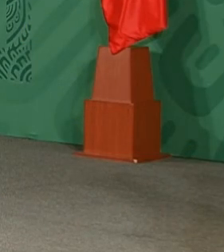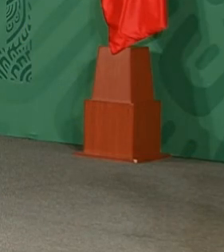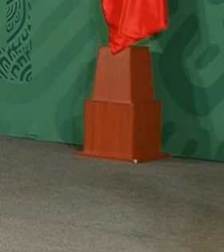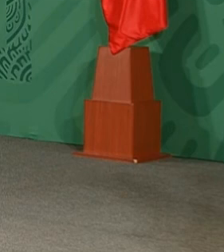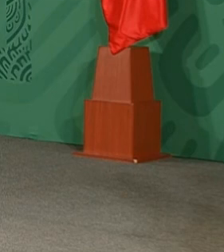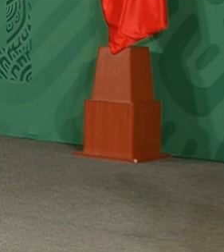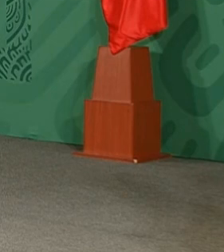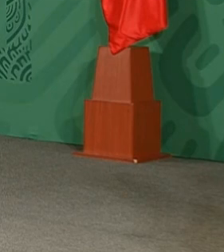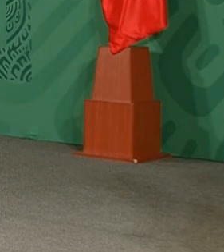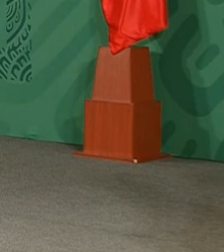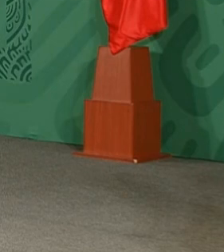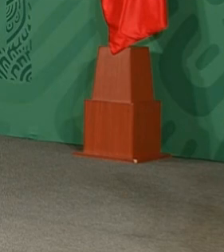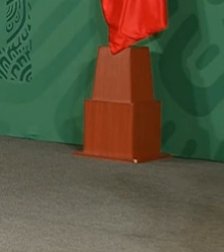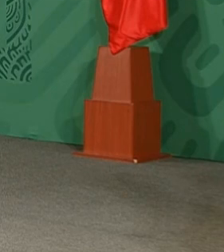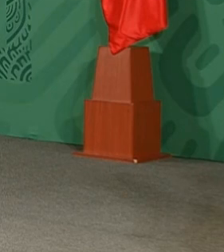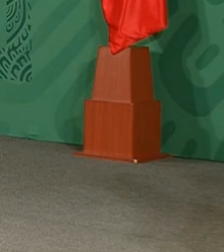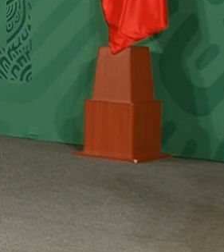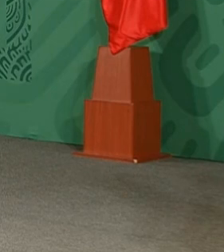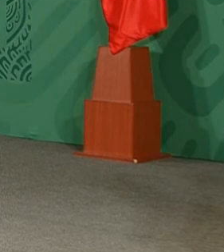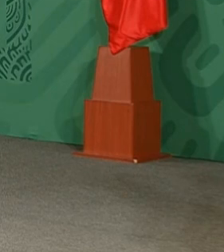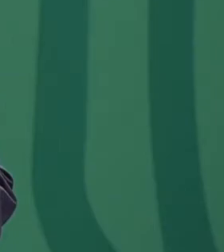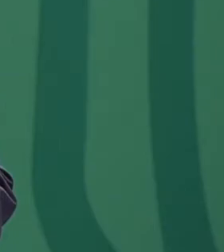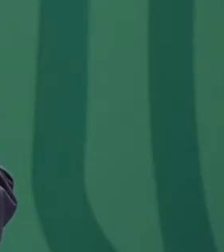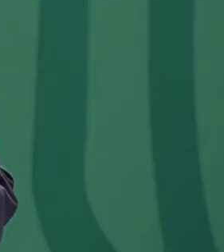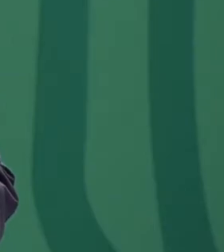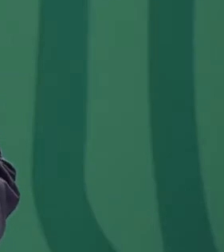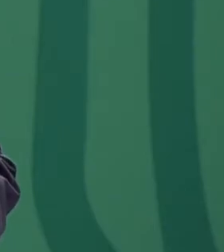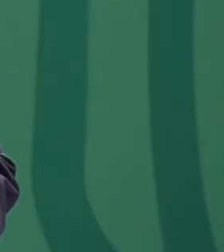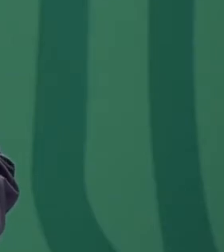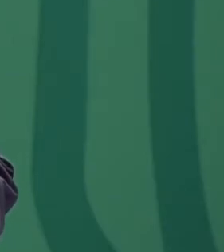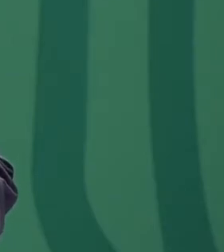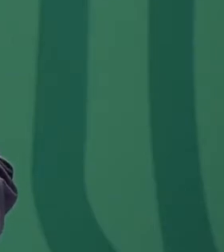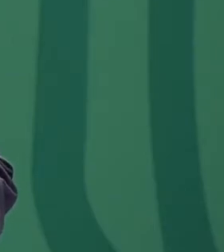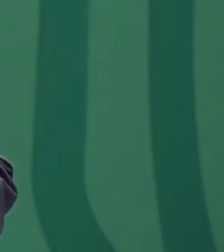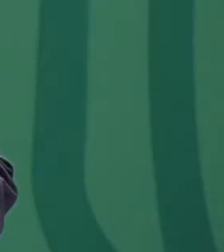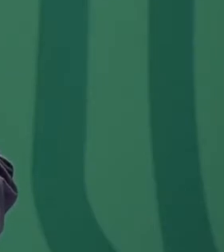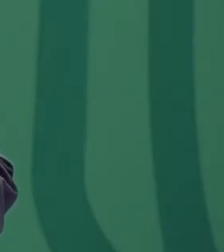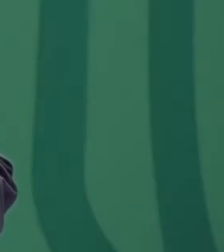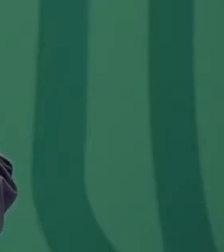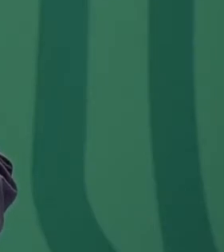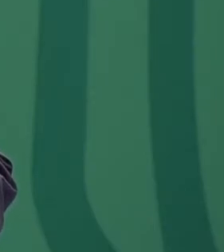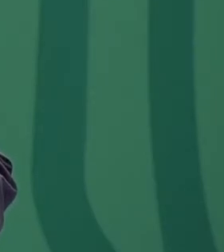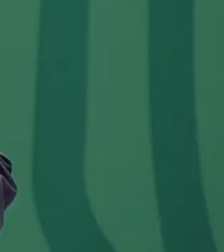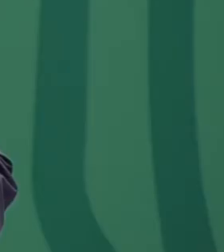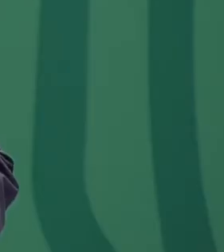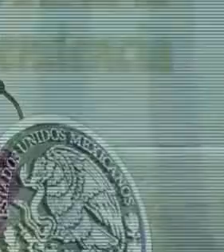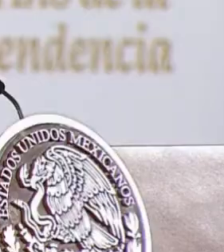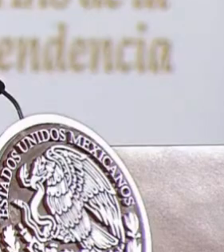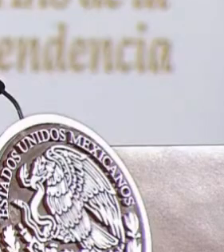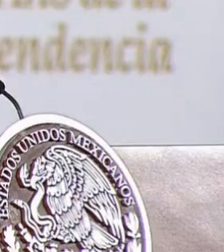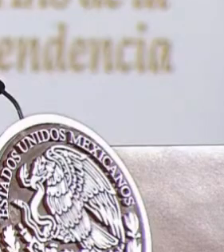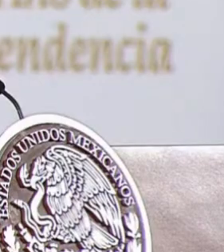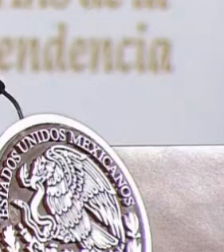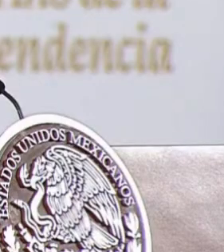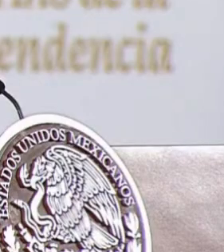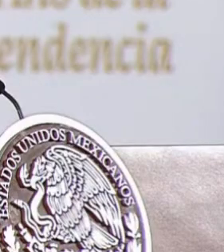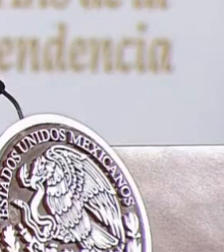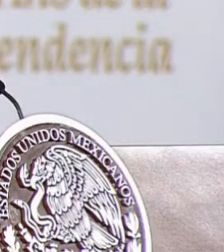va a oponerse al aeropuerto de Santa Lucía, al Tren Maya,